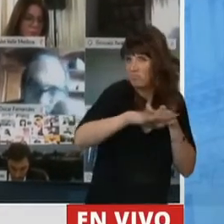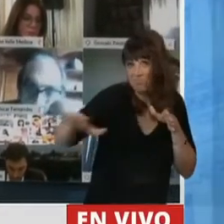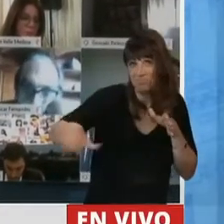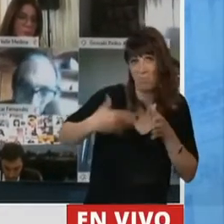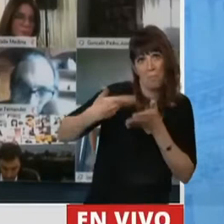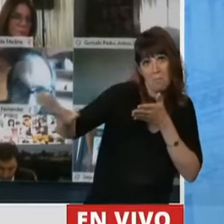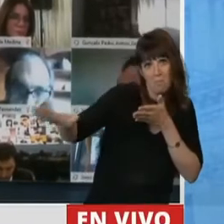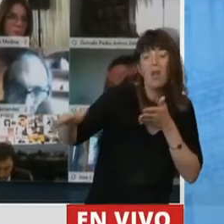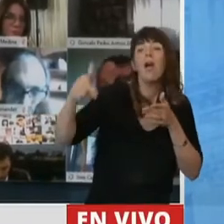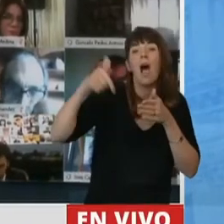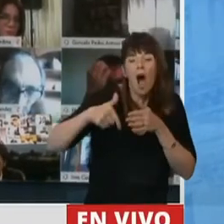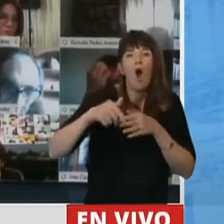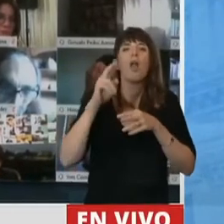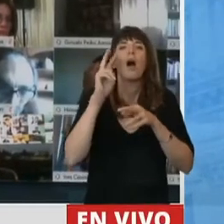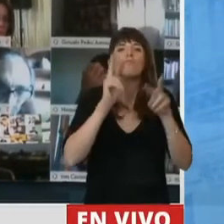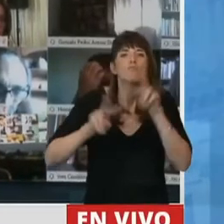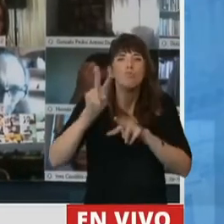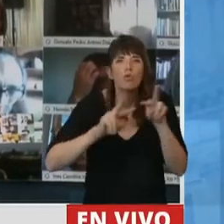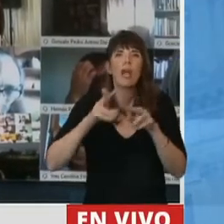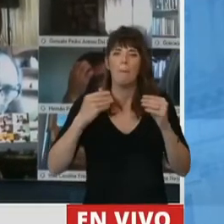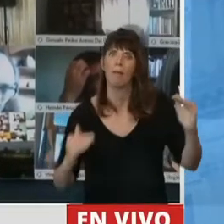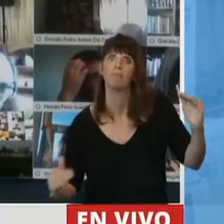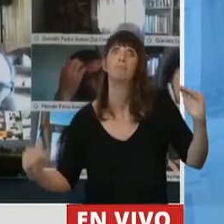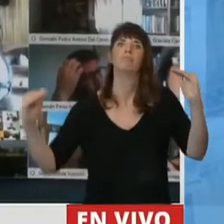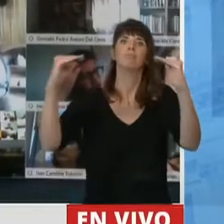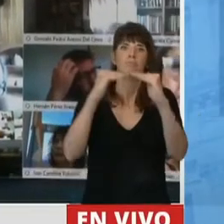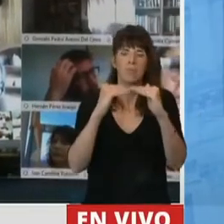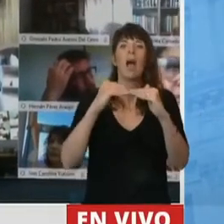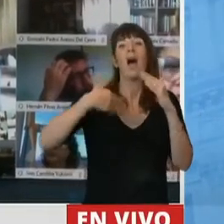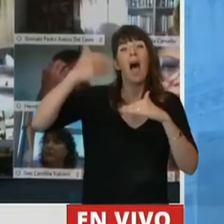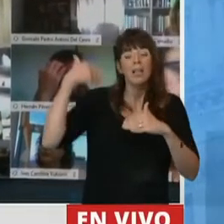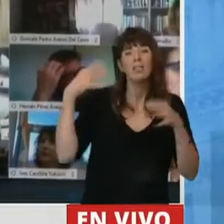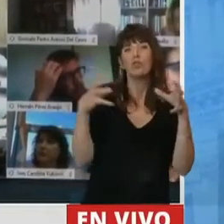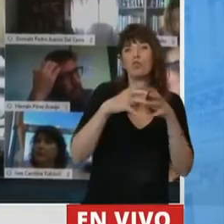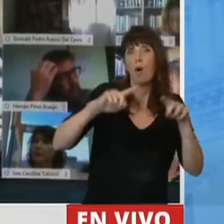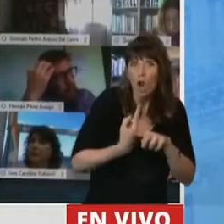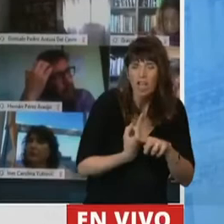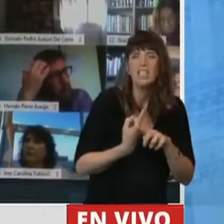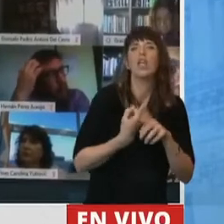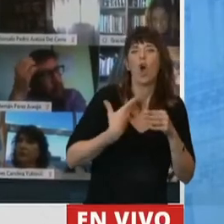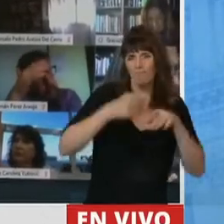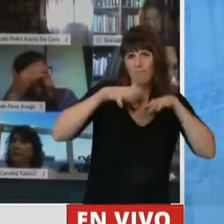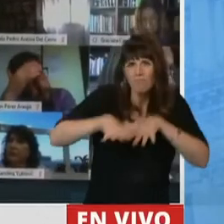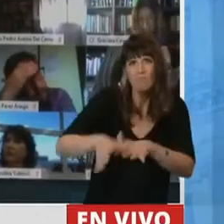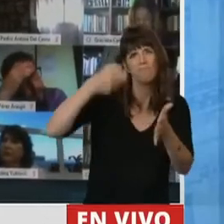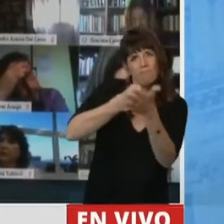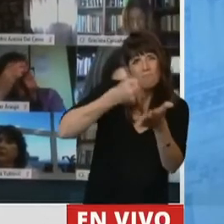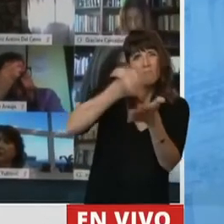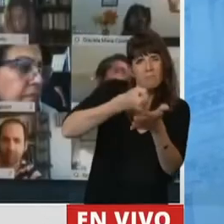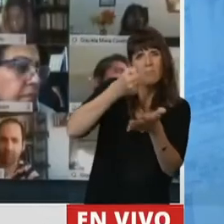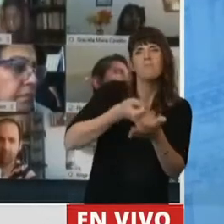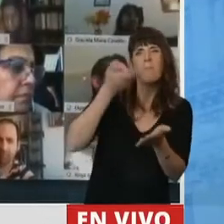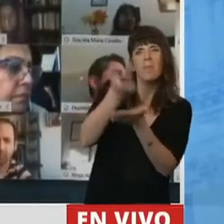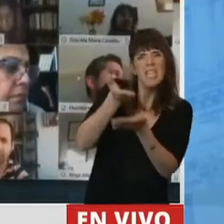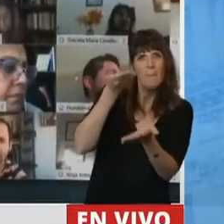no se hubieran dado una cantidad de discusiones y una cantidad de disputas que dieron determinadas fuerzas políticas, que dieron la lucha en la calle, que dieron las leyes, y digo, y